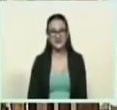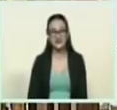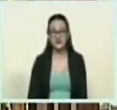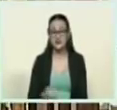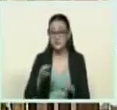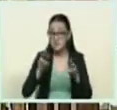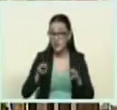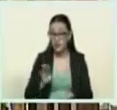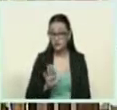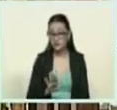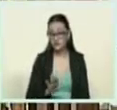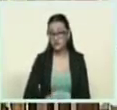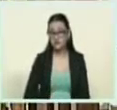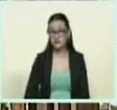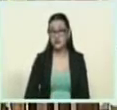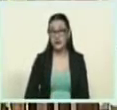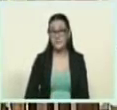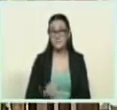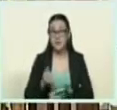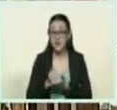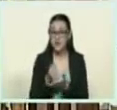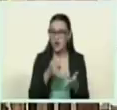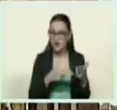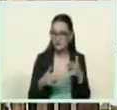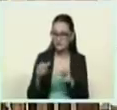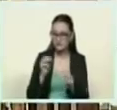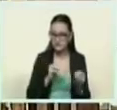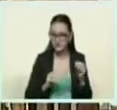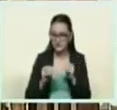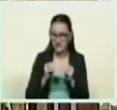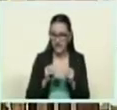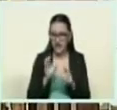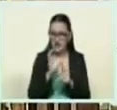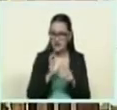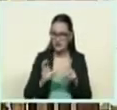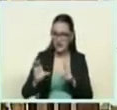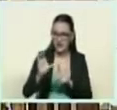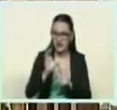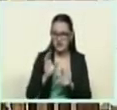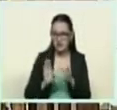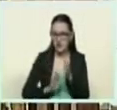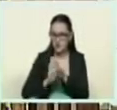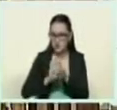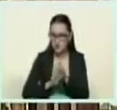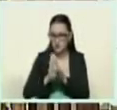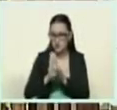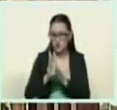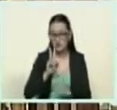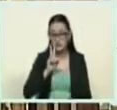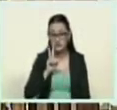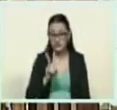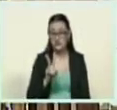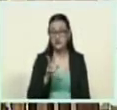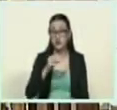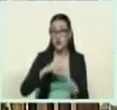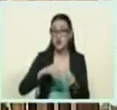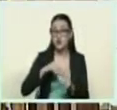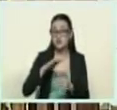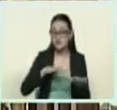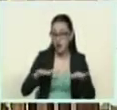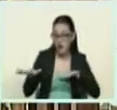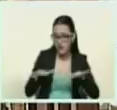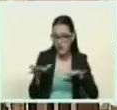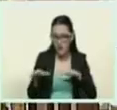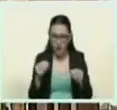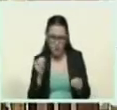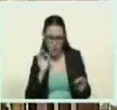método que en vez de ayudar a construir un clima de avance, una visión estratégica de ofensiva, ayude